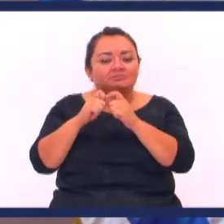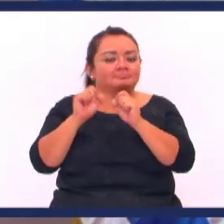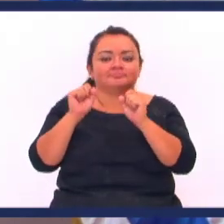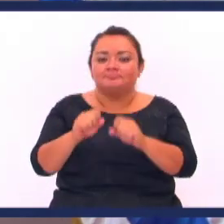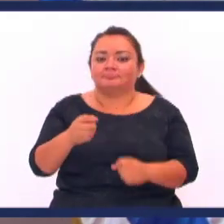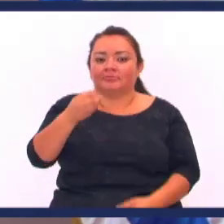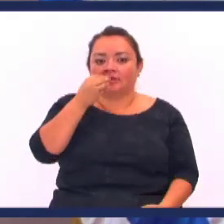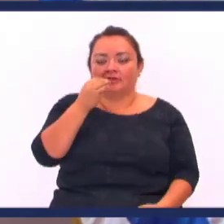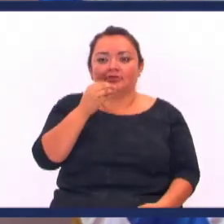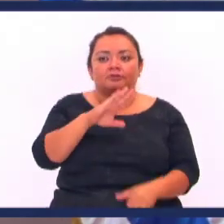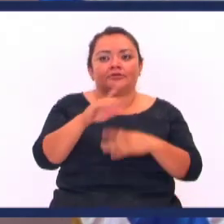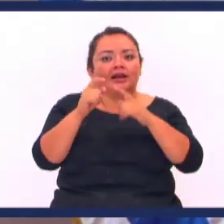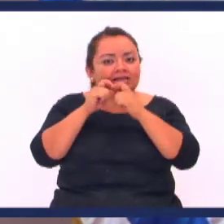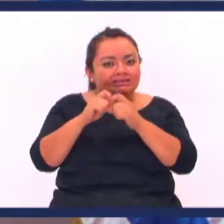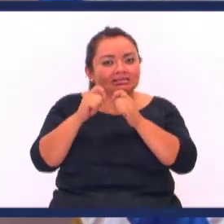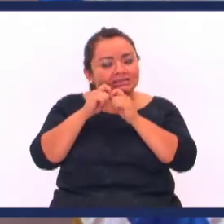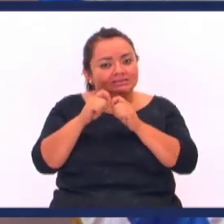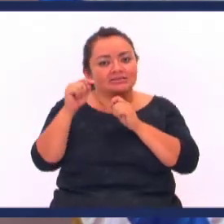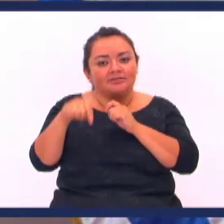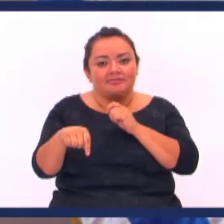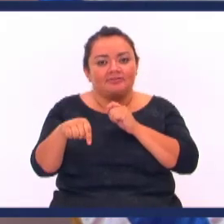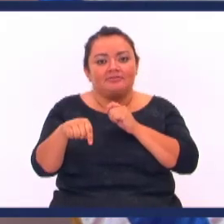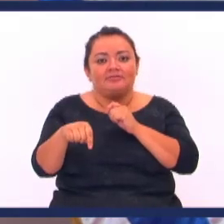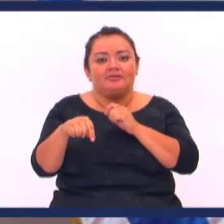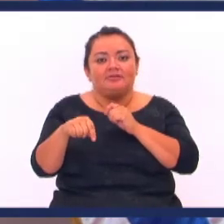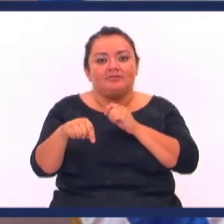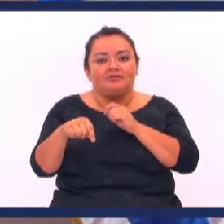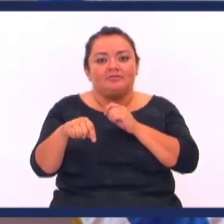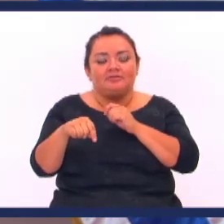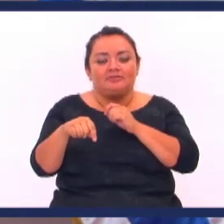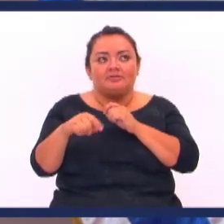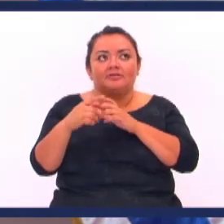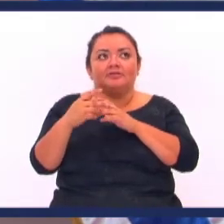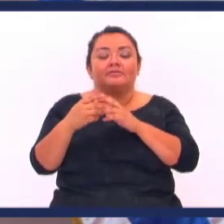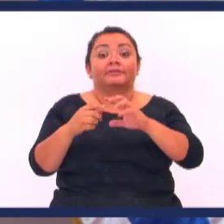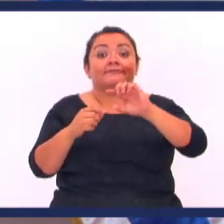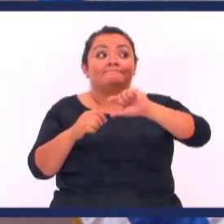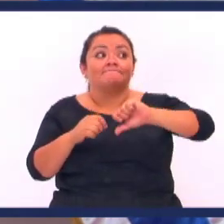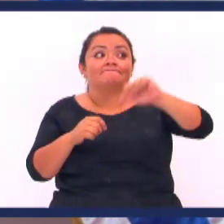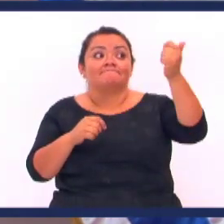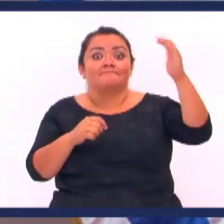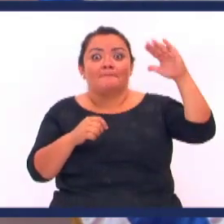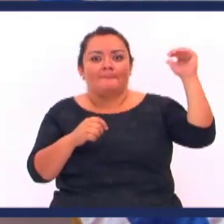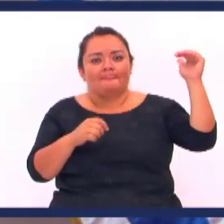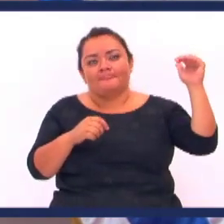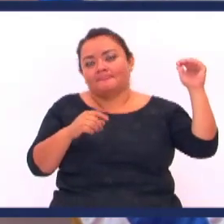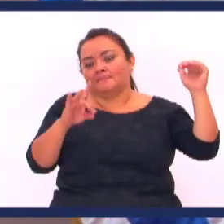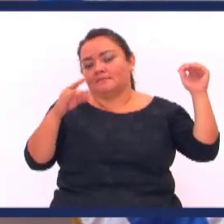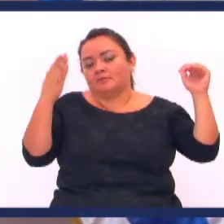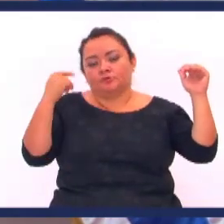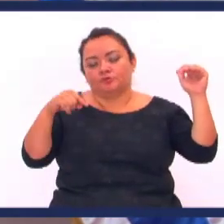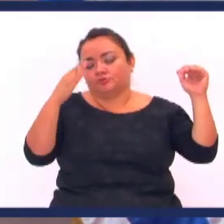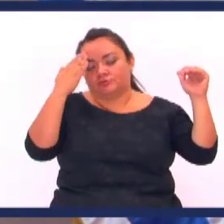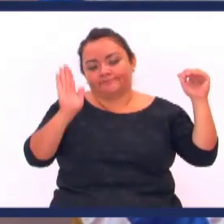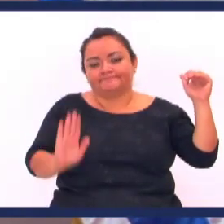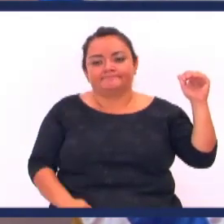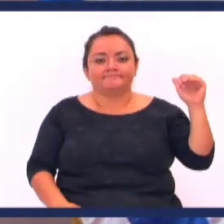Porque toda la carne De res Que se produce En la isla Como les he contado Era para exportación Dije hace ocho años Hoy no soy